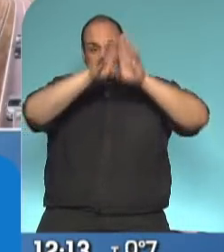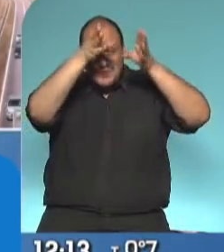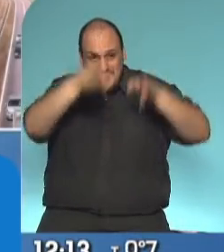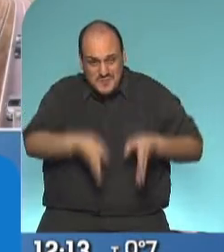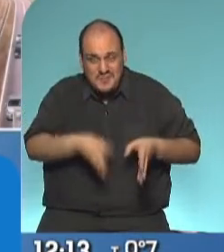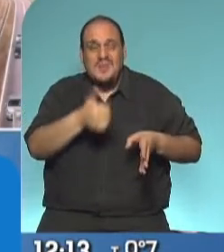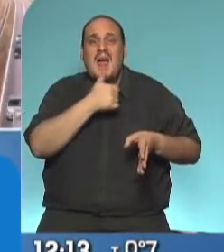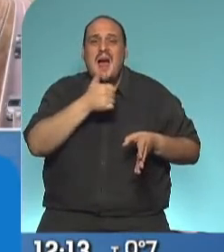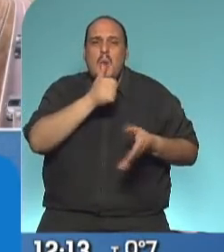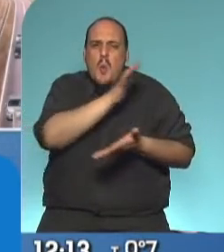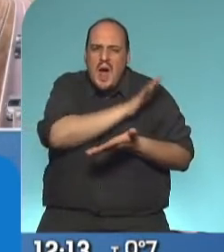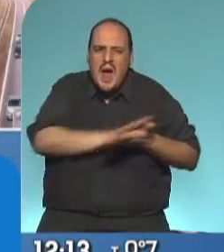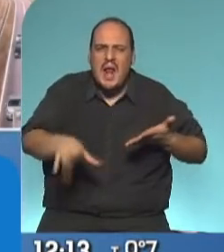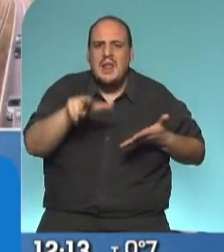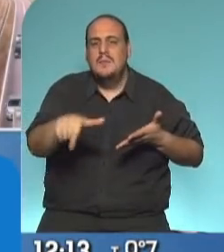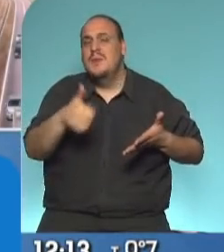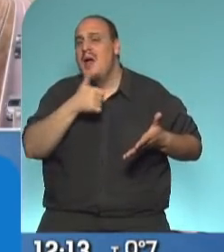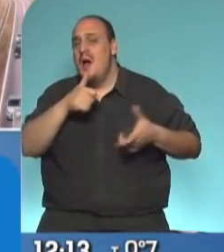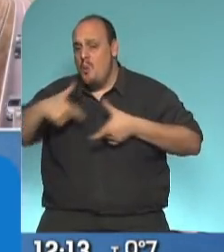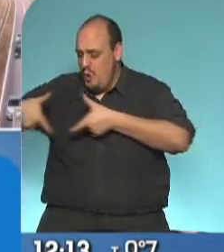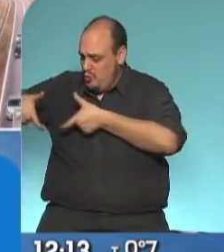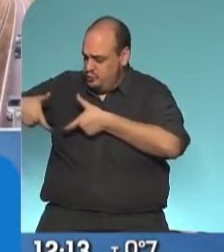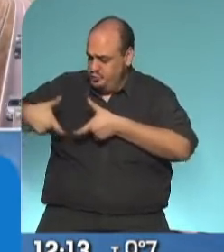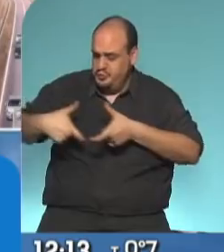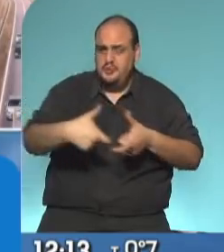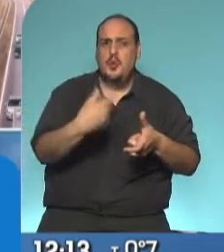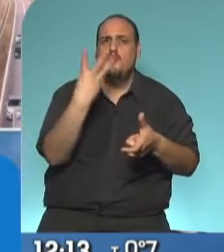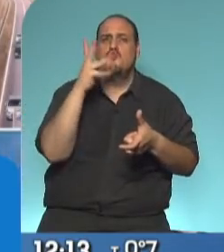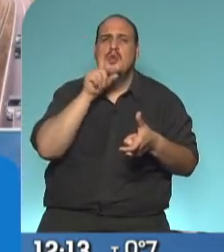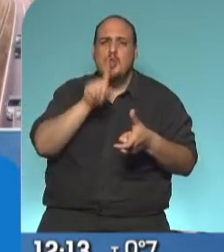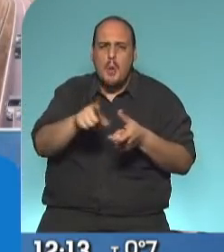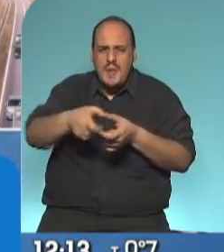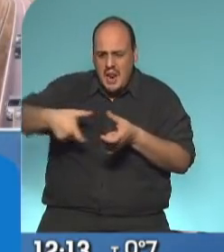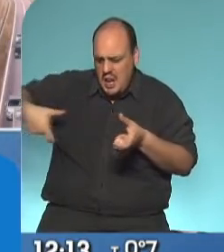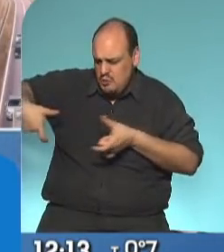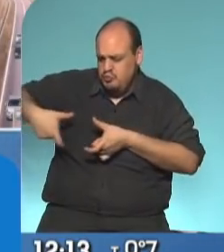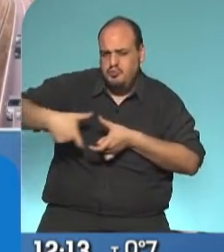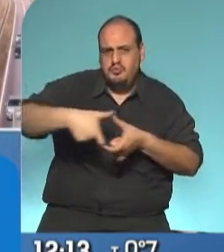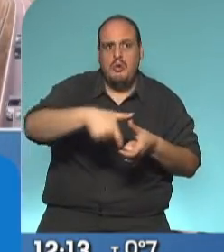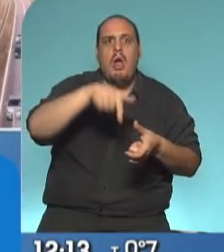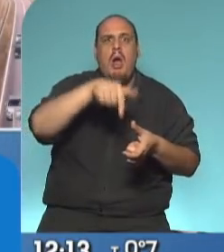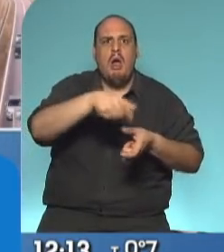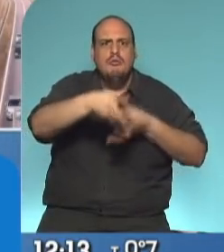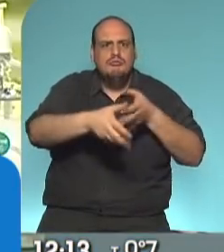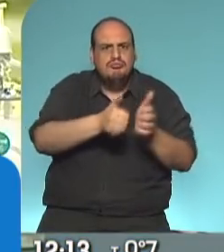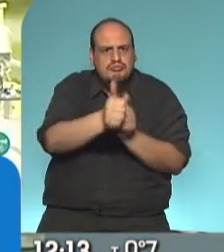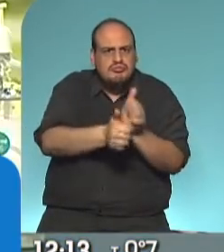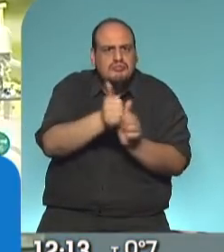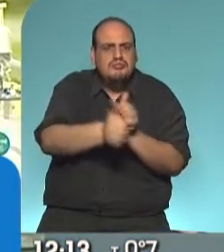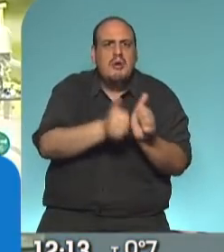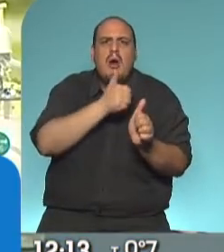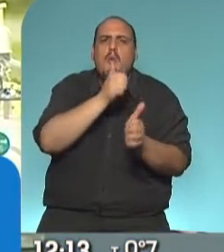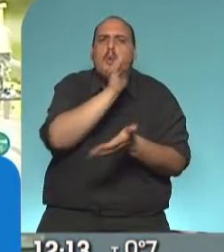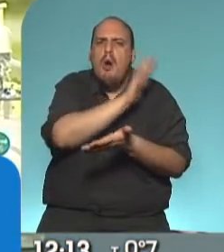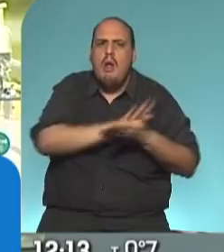acueducto de más de 24 kilómetros que va a permitir llegar y lograr garantizar el acceso igualitario de